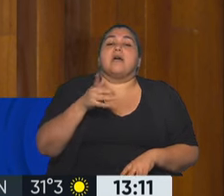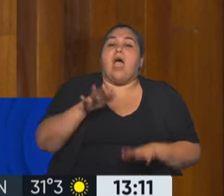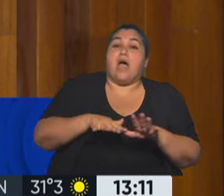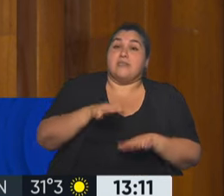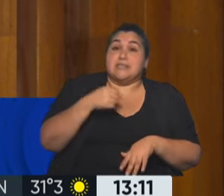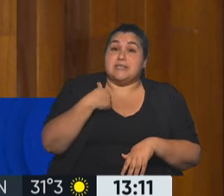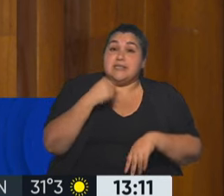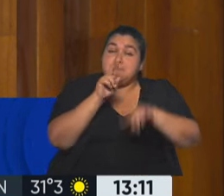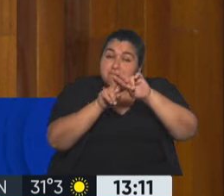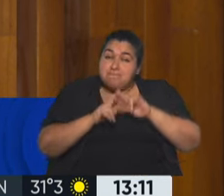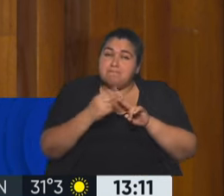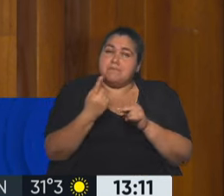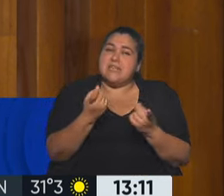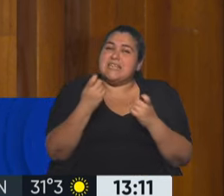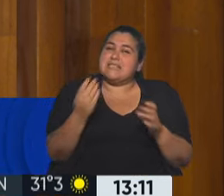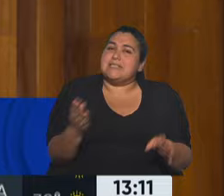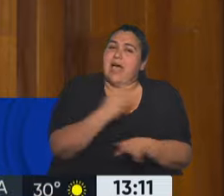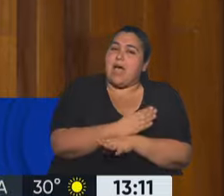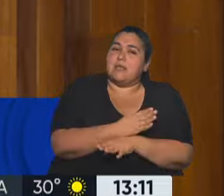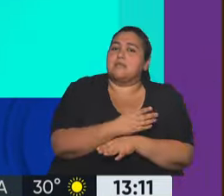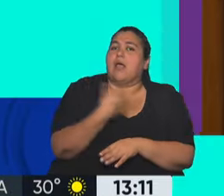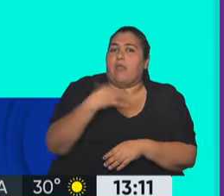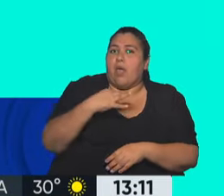diagnosticada la epilepsia tiene que tener dos o más crisis.